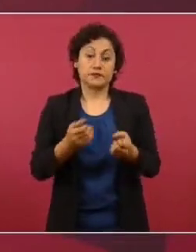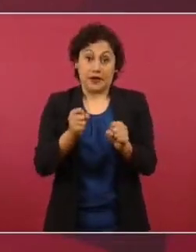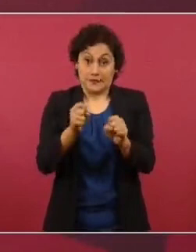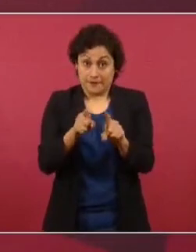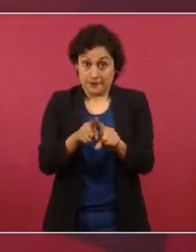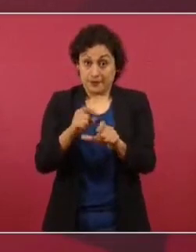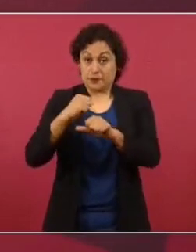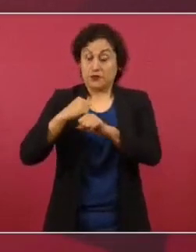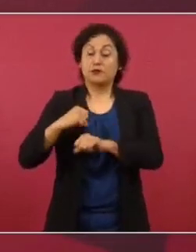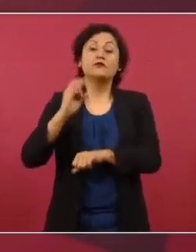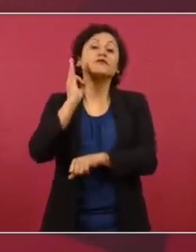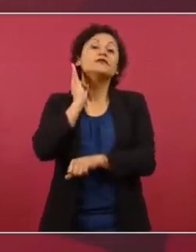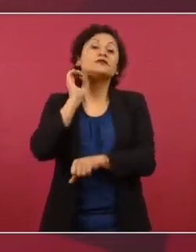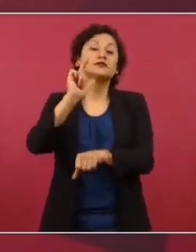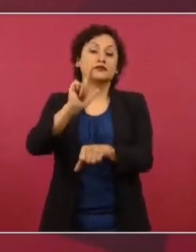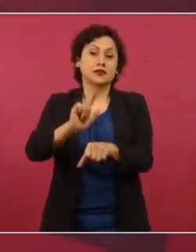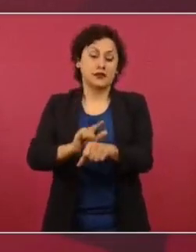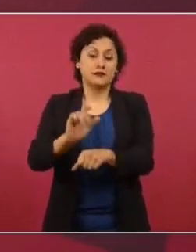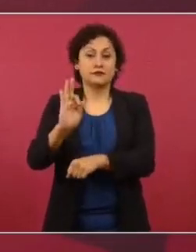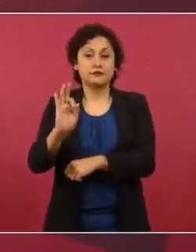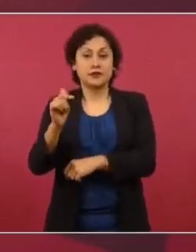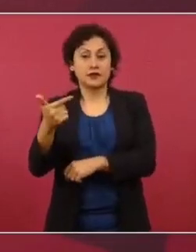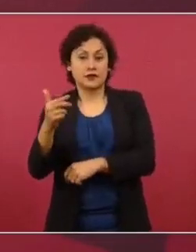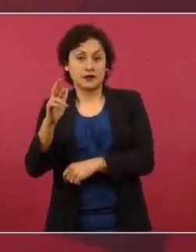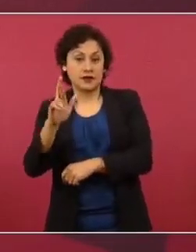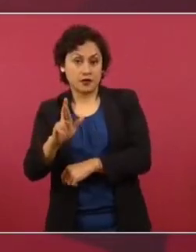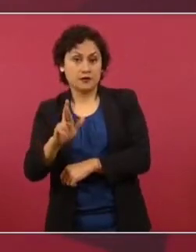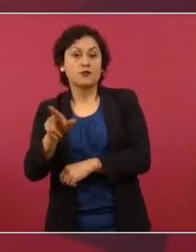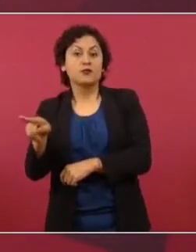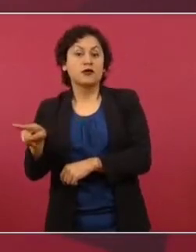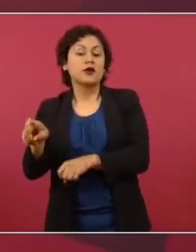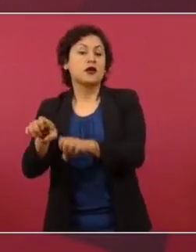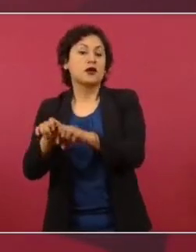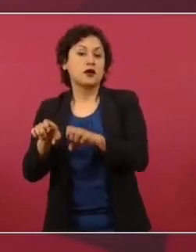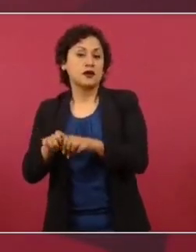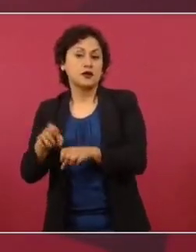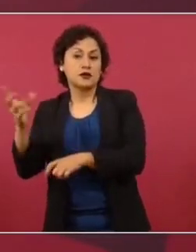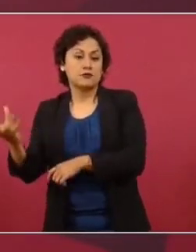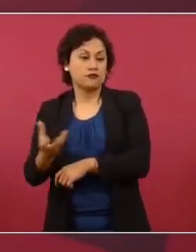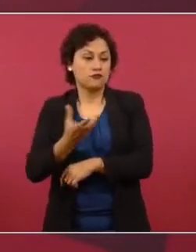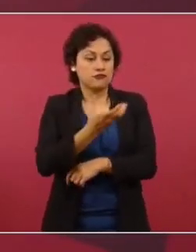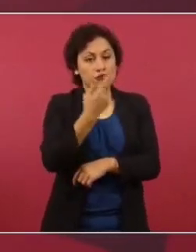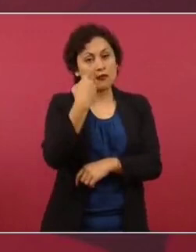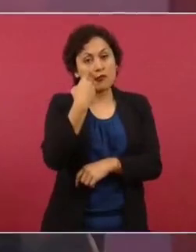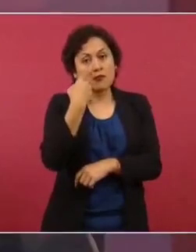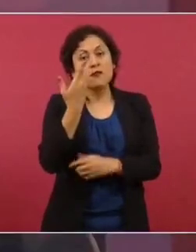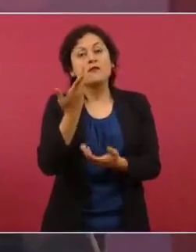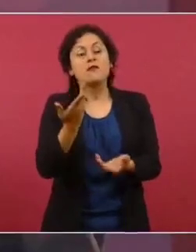General de la República para proceder legalmente.